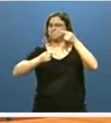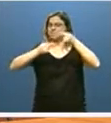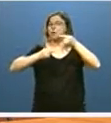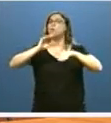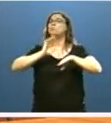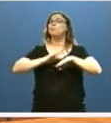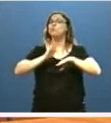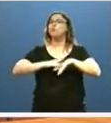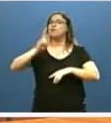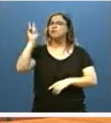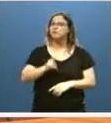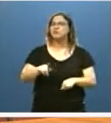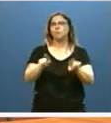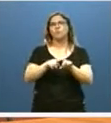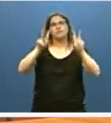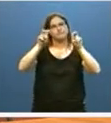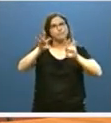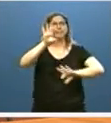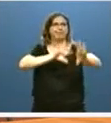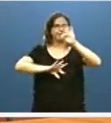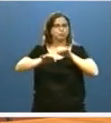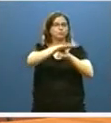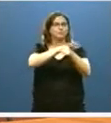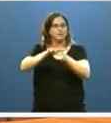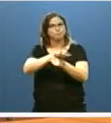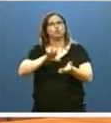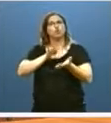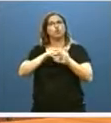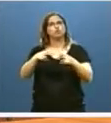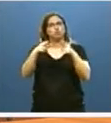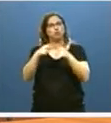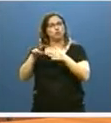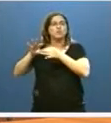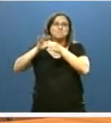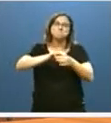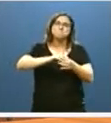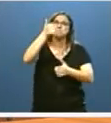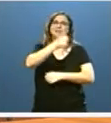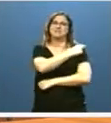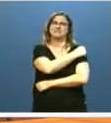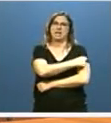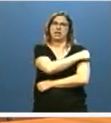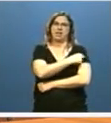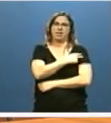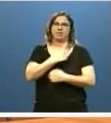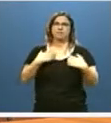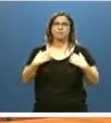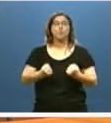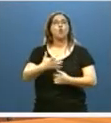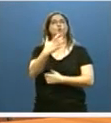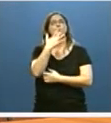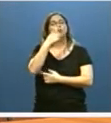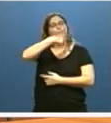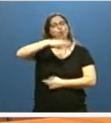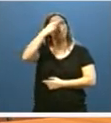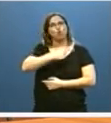haya respondido a decisiones en estas áreas vinculadas sobre todo a la sanidad. Por ejemplo, al compromiso